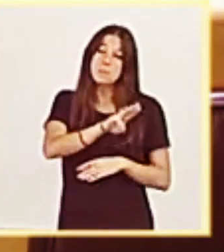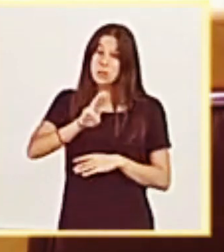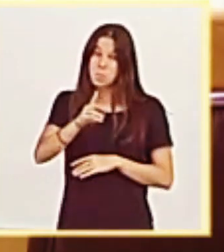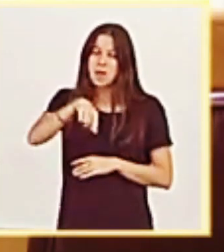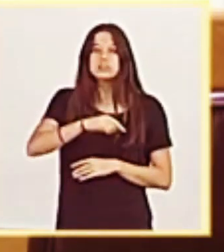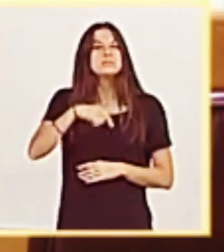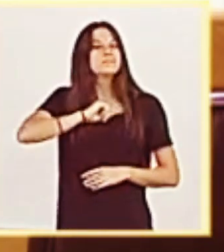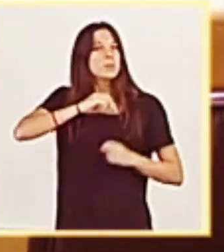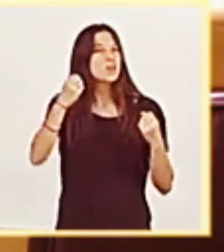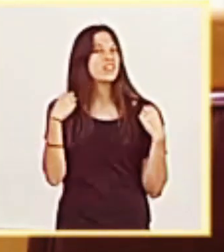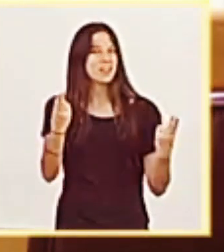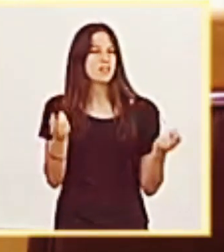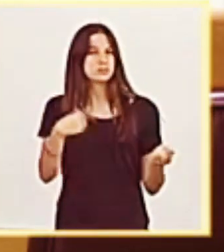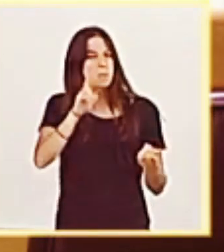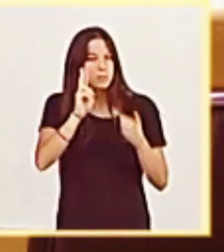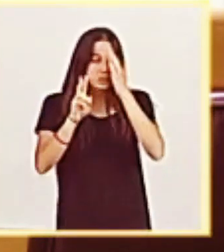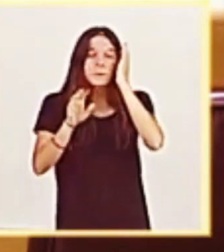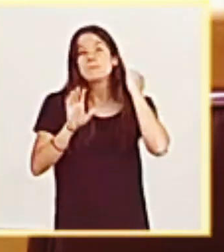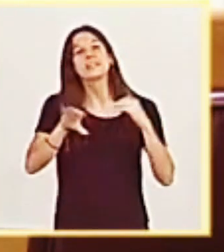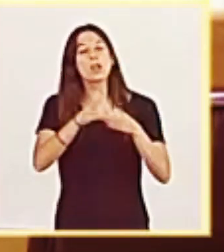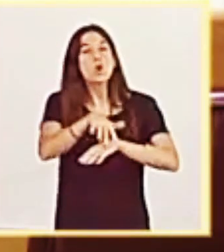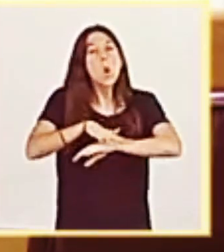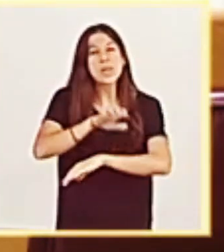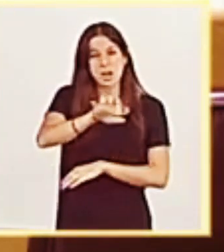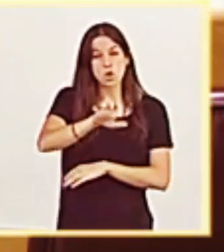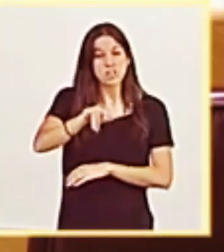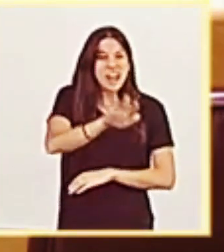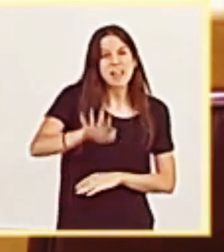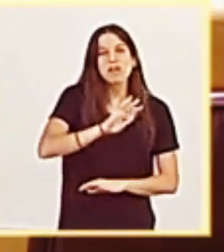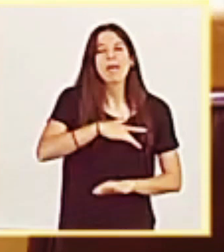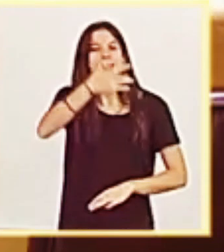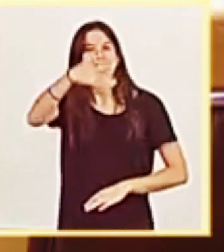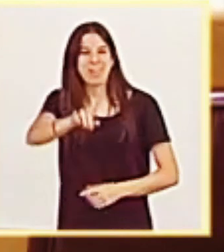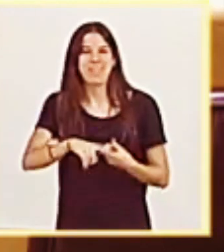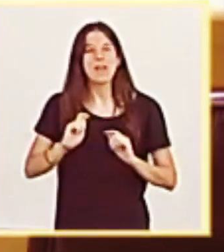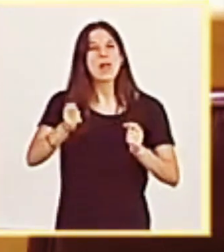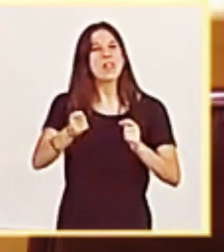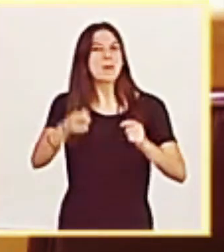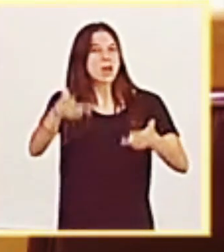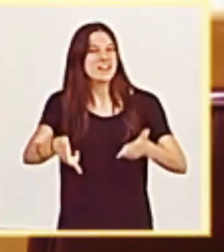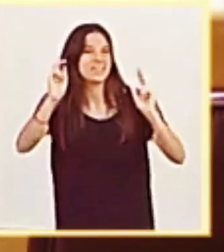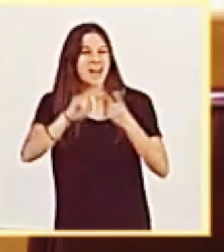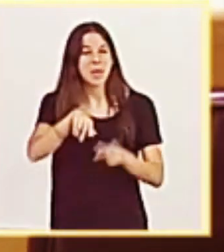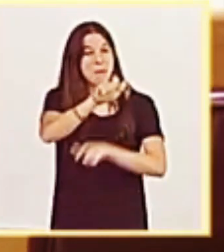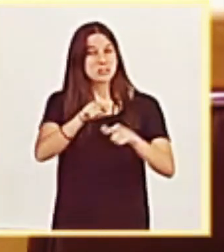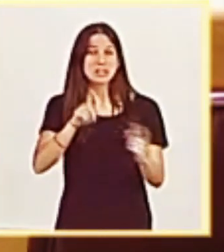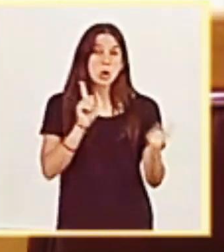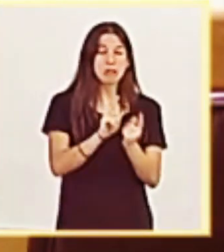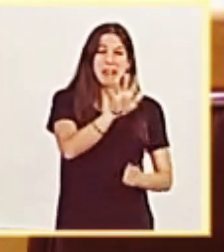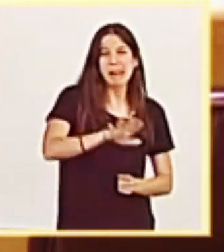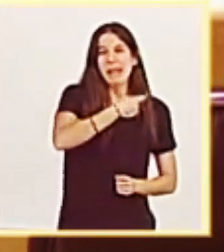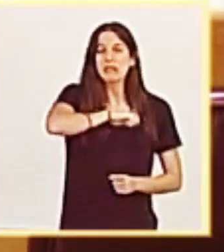sentimos indignados a ver que el Gobierno de la nación cede, da alas, blanquea a los que van en contra de la nación.